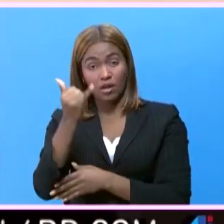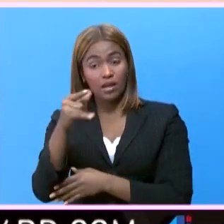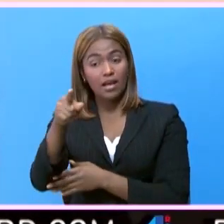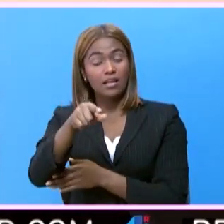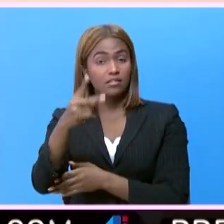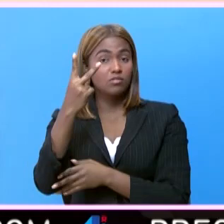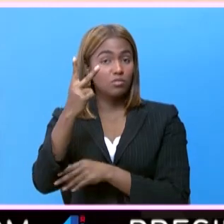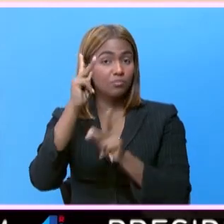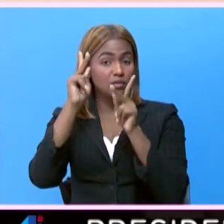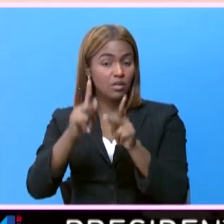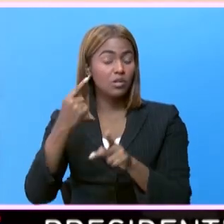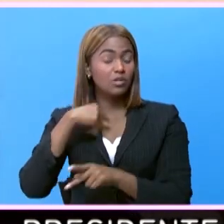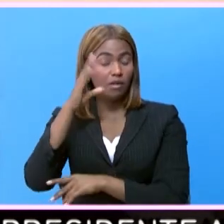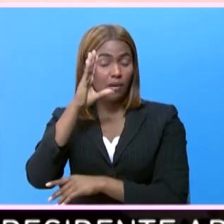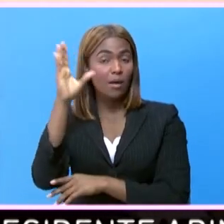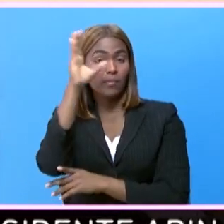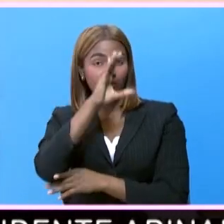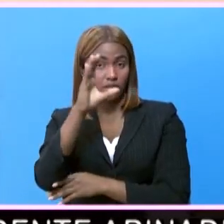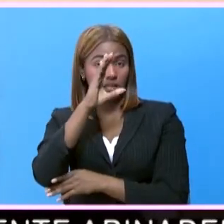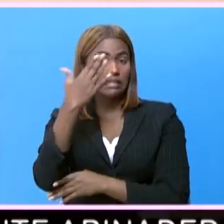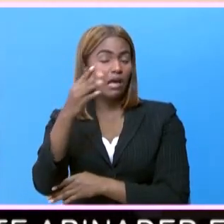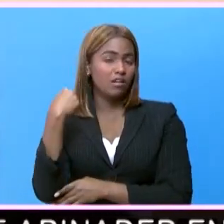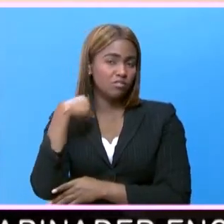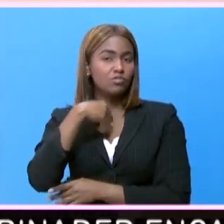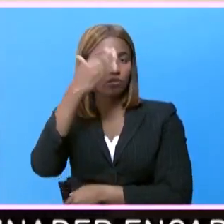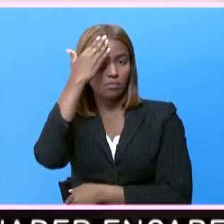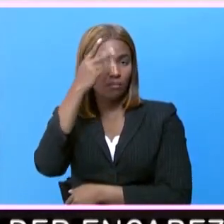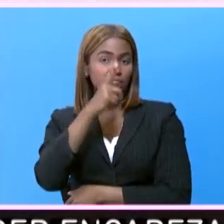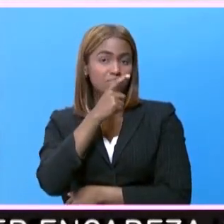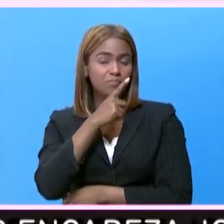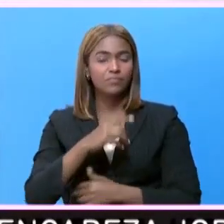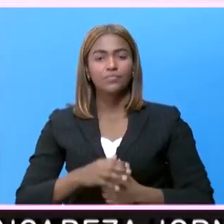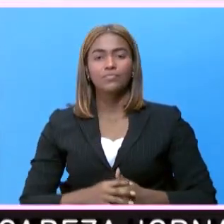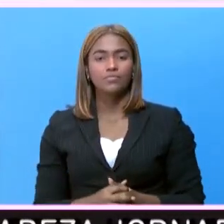a esos dos nosotros los estamos buscando. Ya sabemos quiénes son.